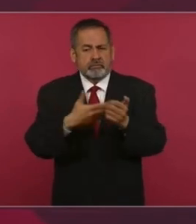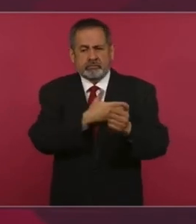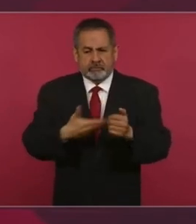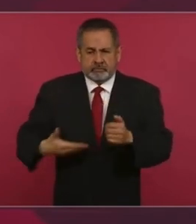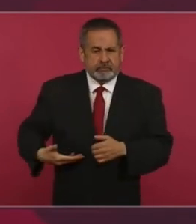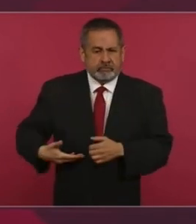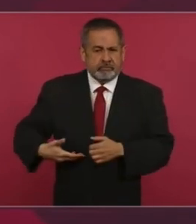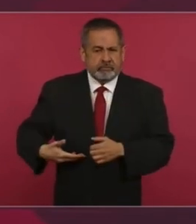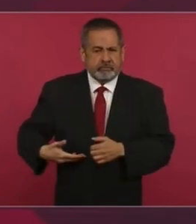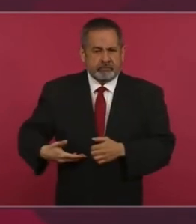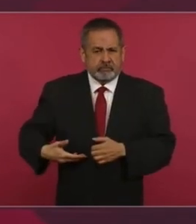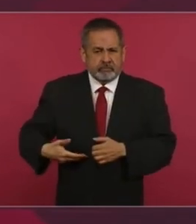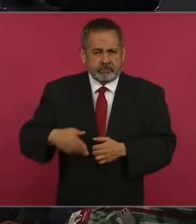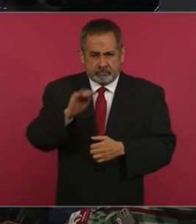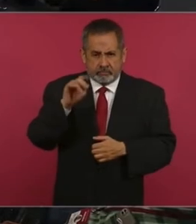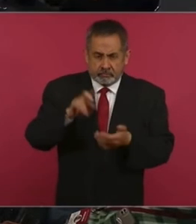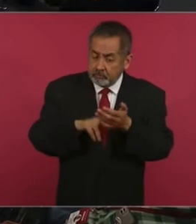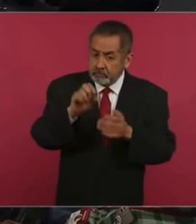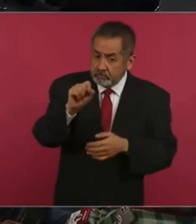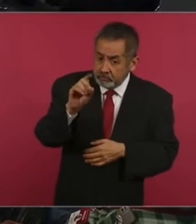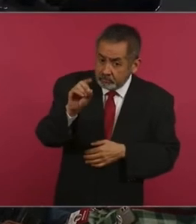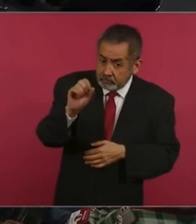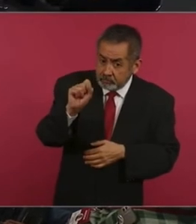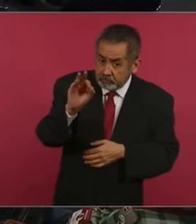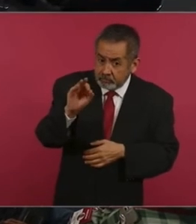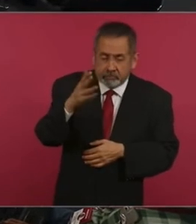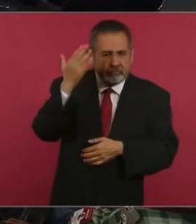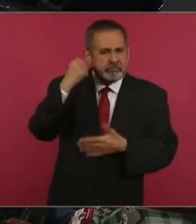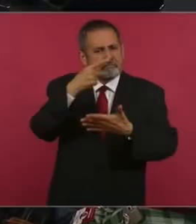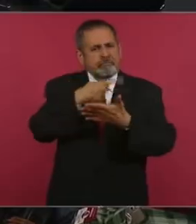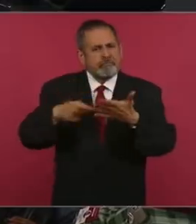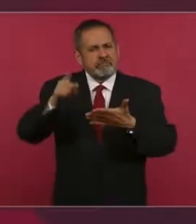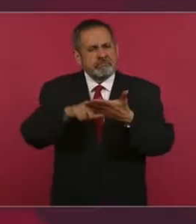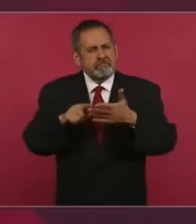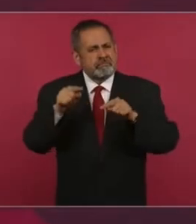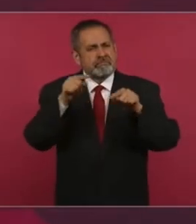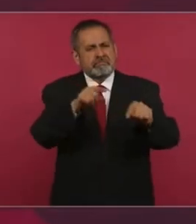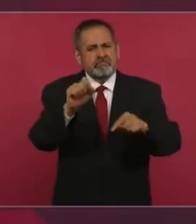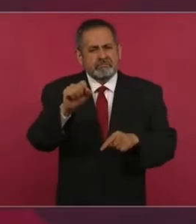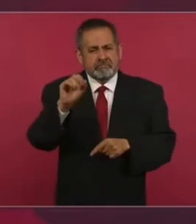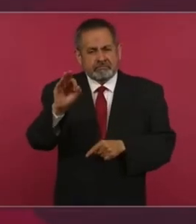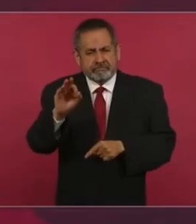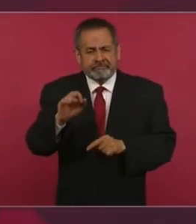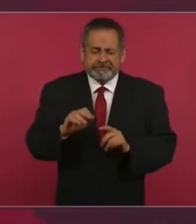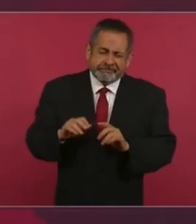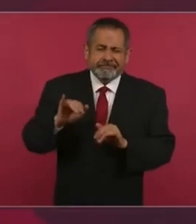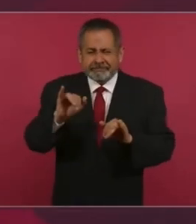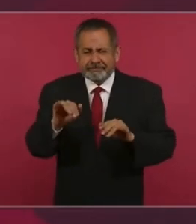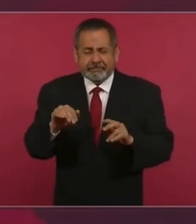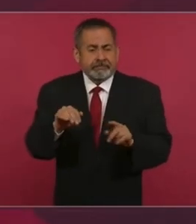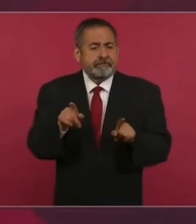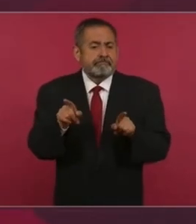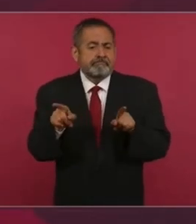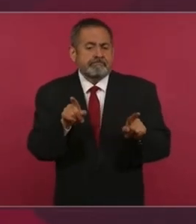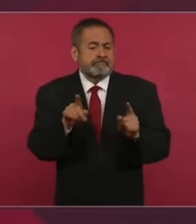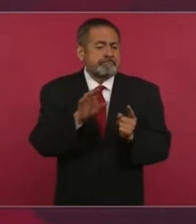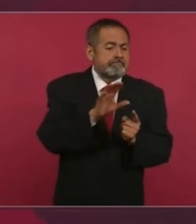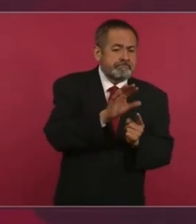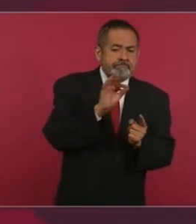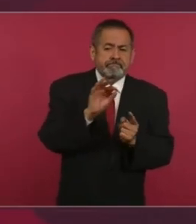Francisco. ¿Había cancelado su visita a San Francisco? Sí, es que tenía dos opciones,